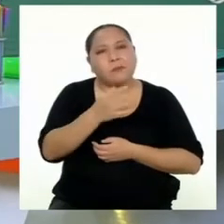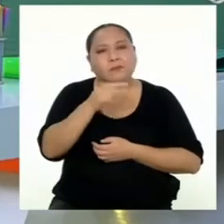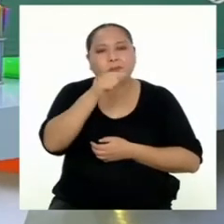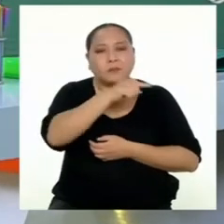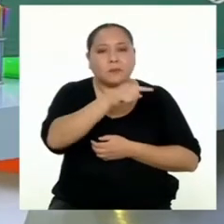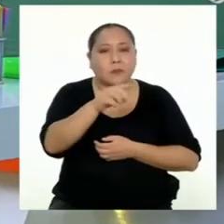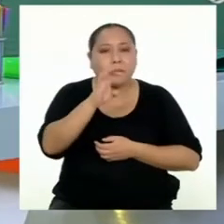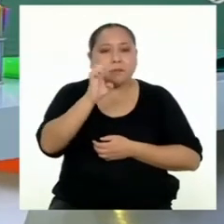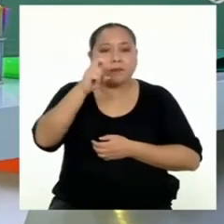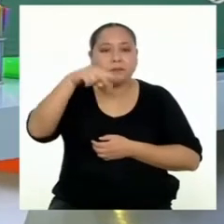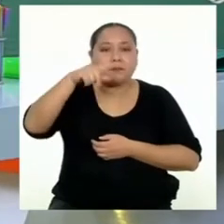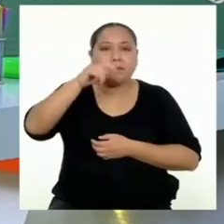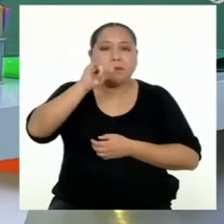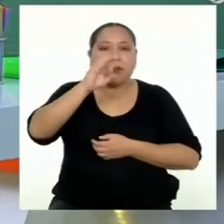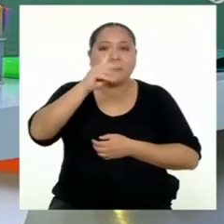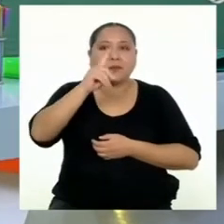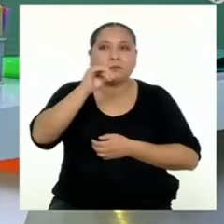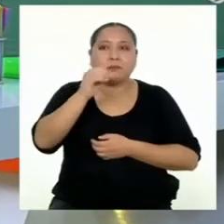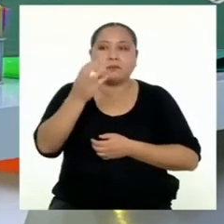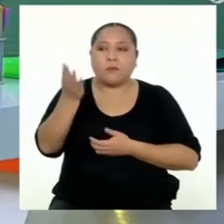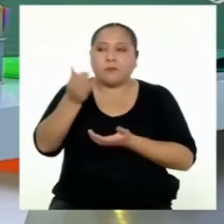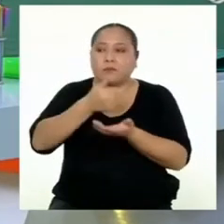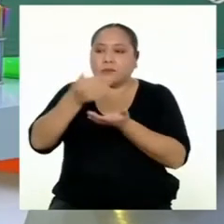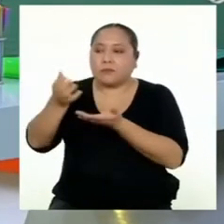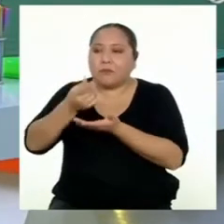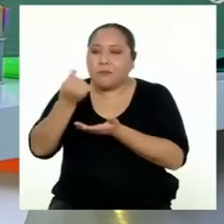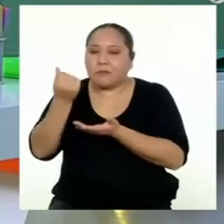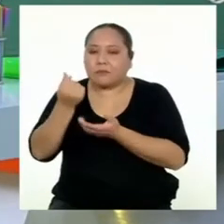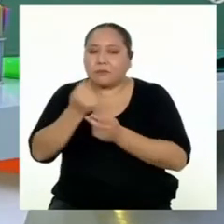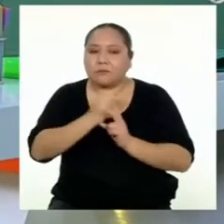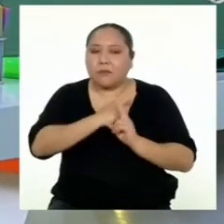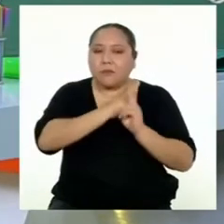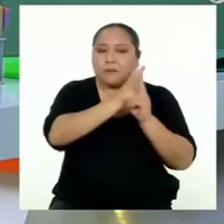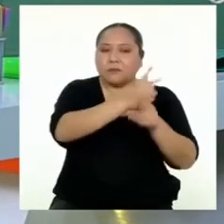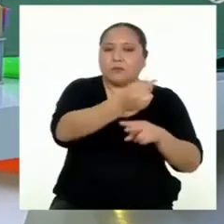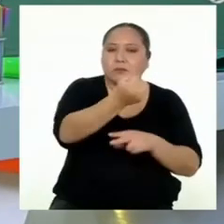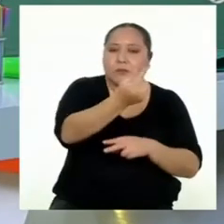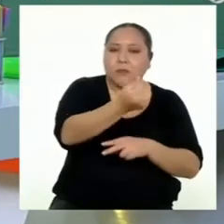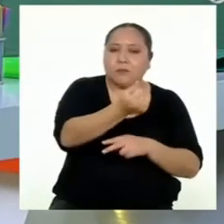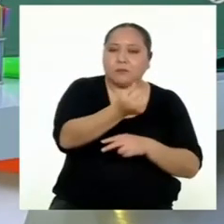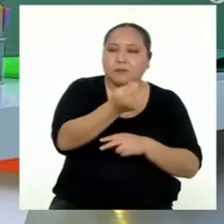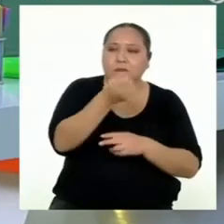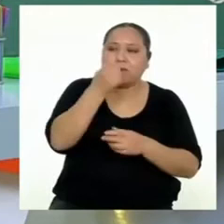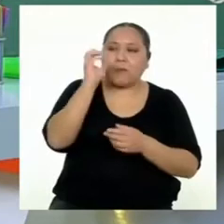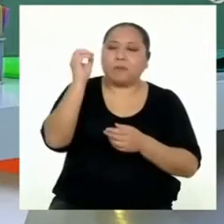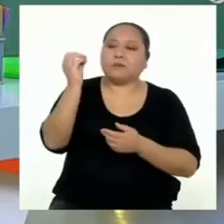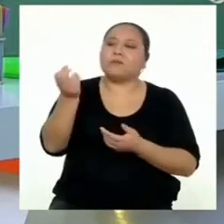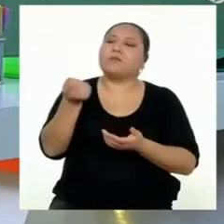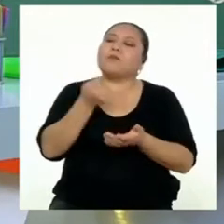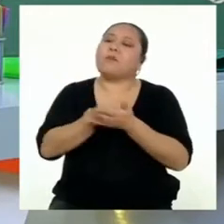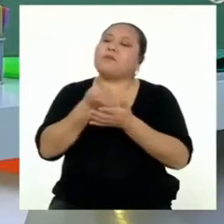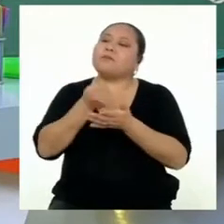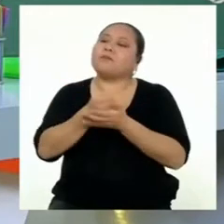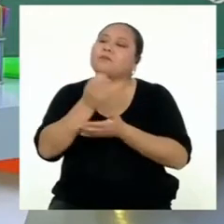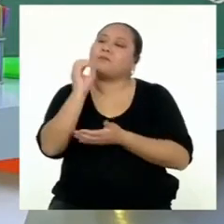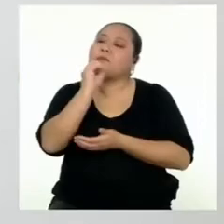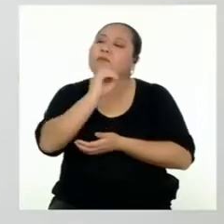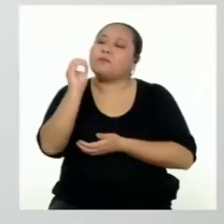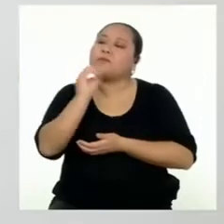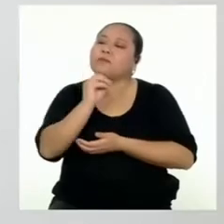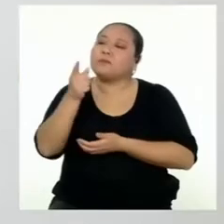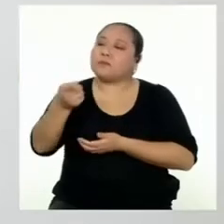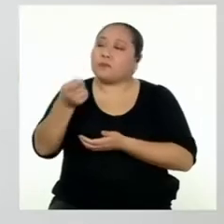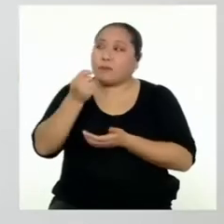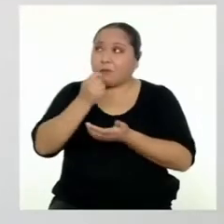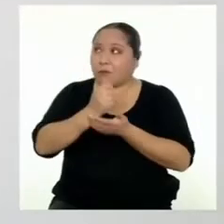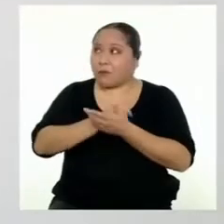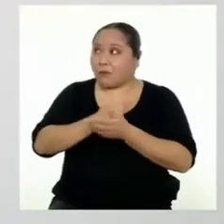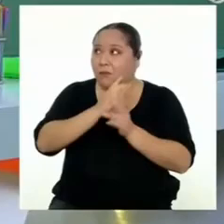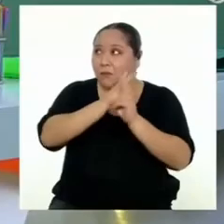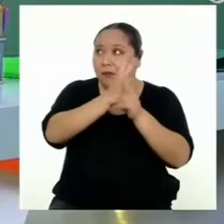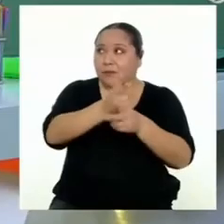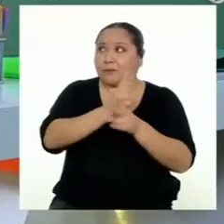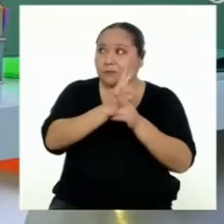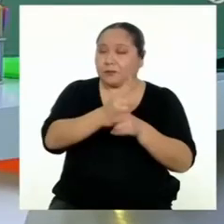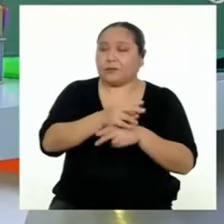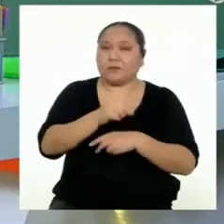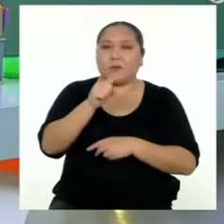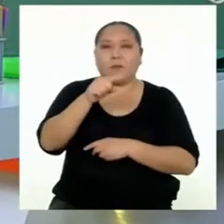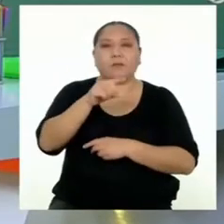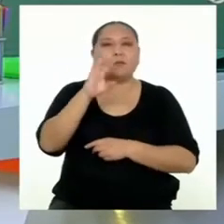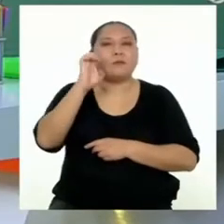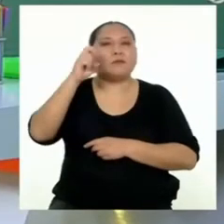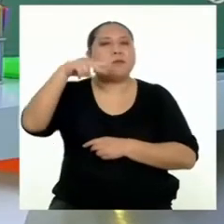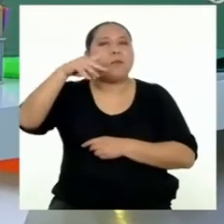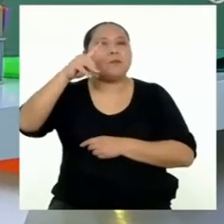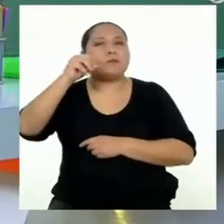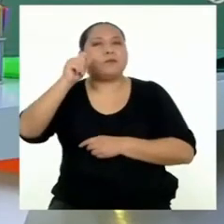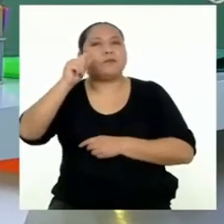Estas entidades captan fondos, prestan dinero y cobran intereses a quienes les prestaron el dinero. ¡Eso mismo! ¿Y